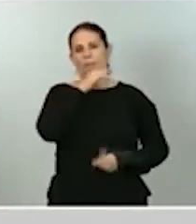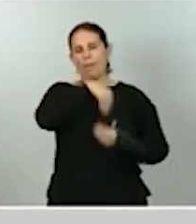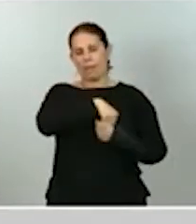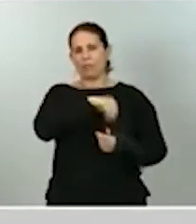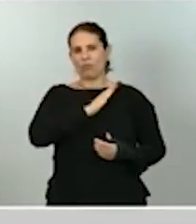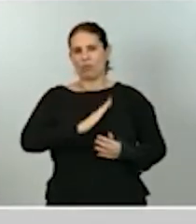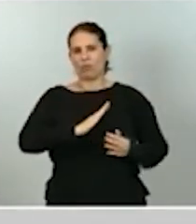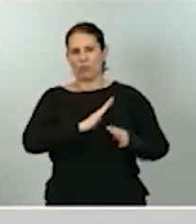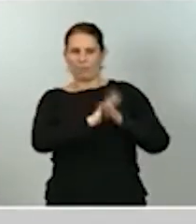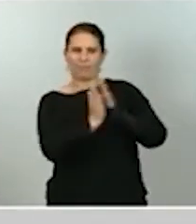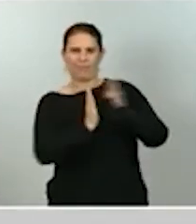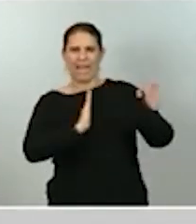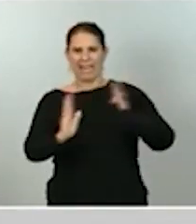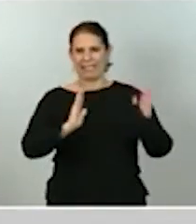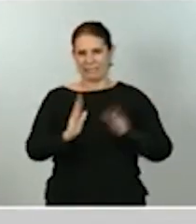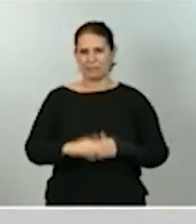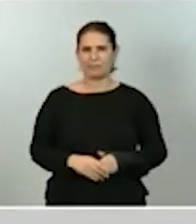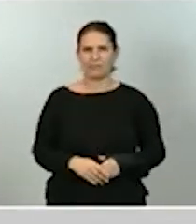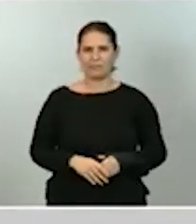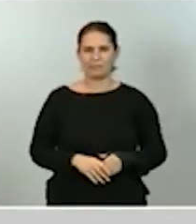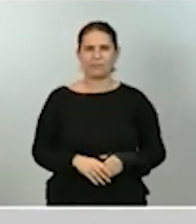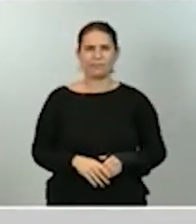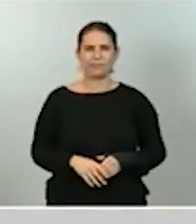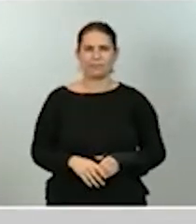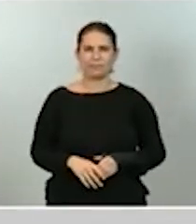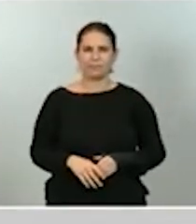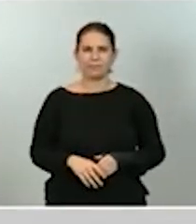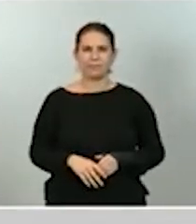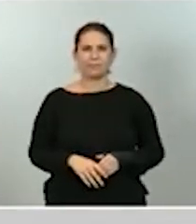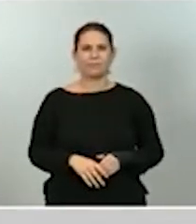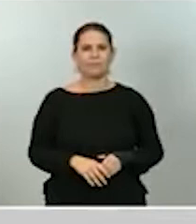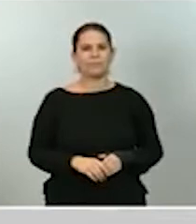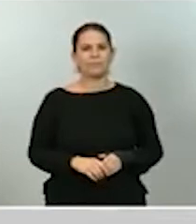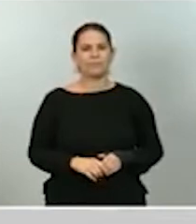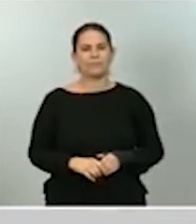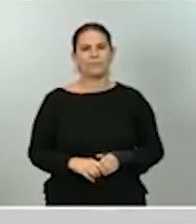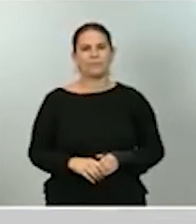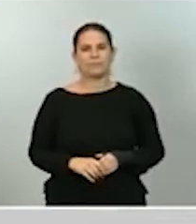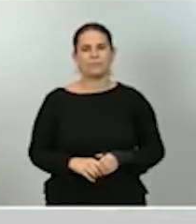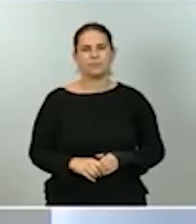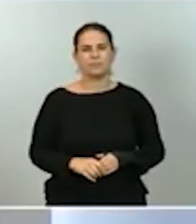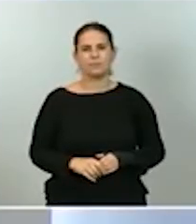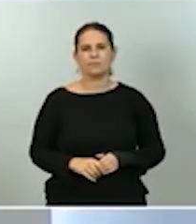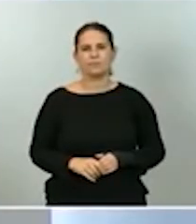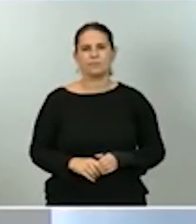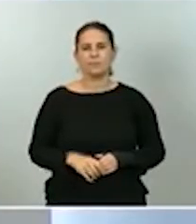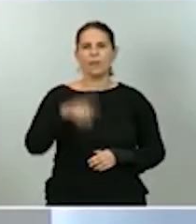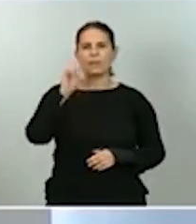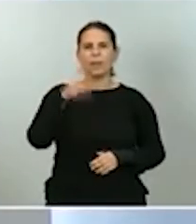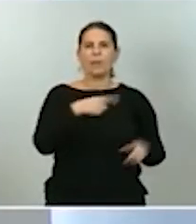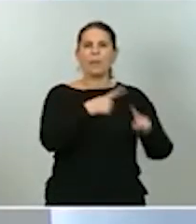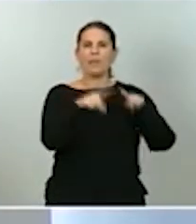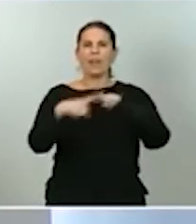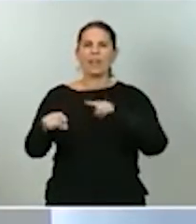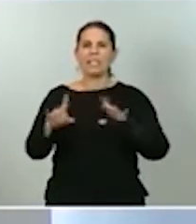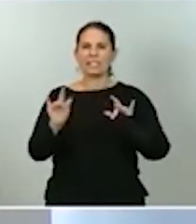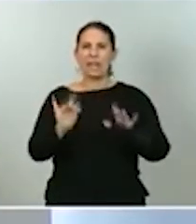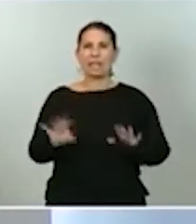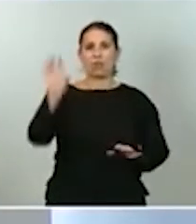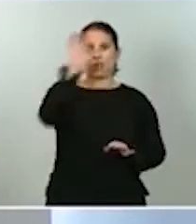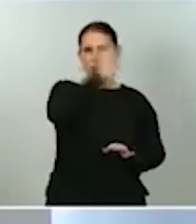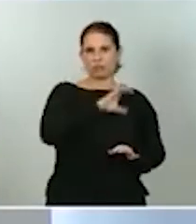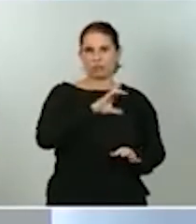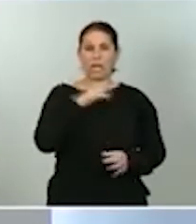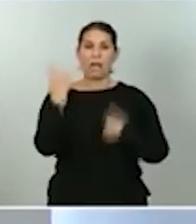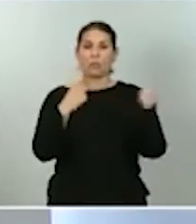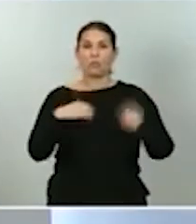expedientes de regulación temporal de empleo. En esta misma línea hay también diferencias desde el punto de vista territorial. En algunas comunidades autónomas,